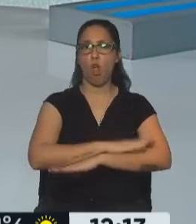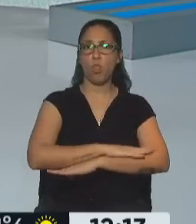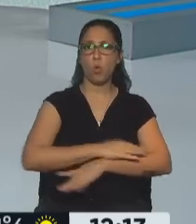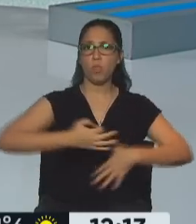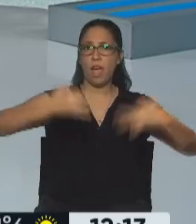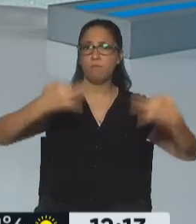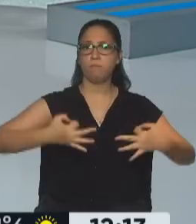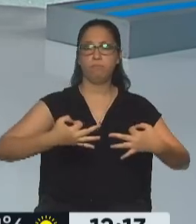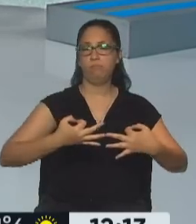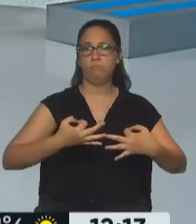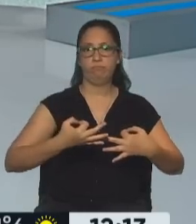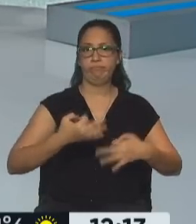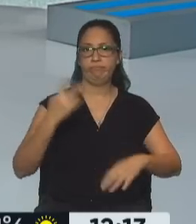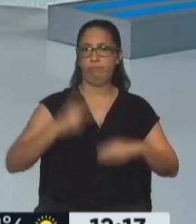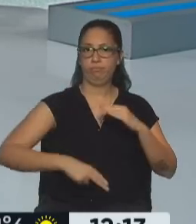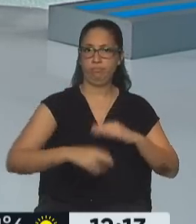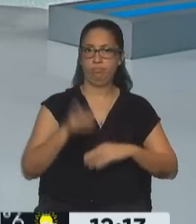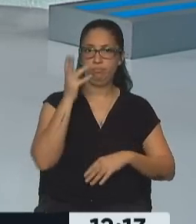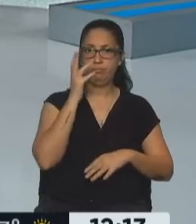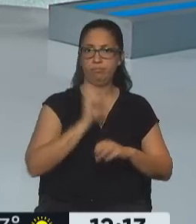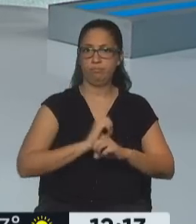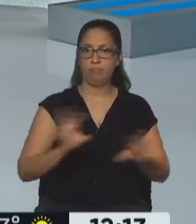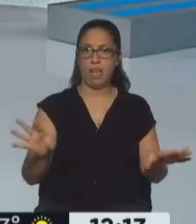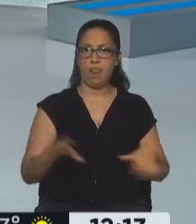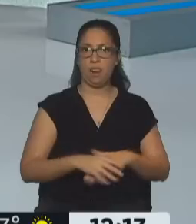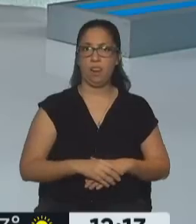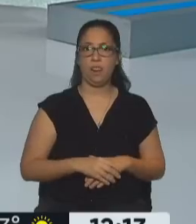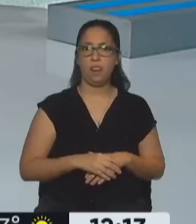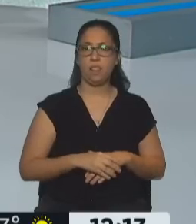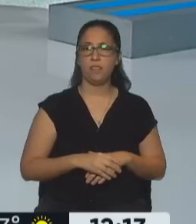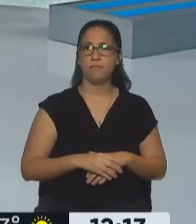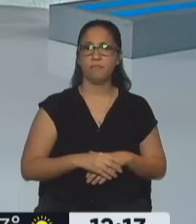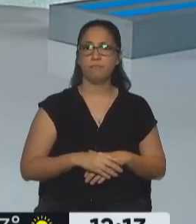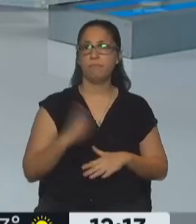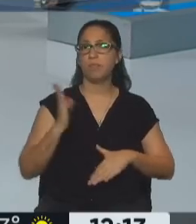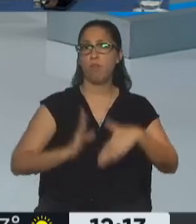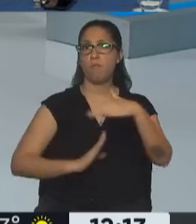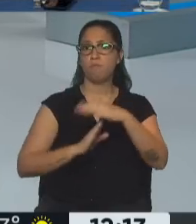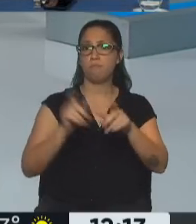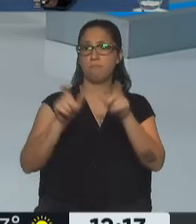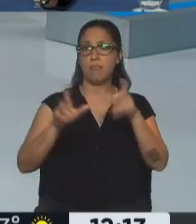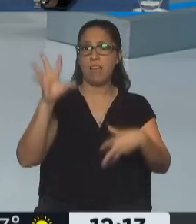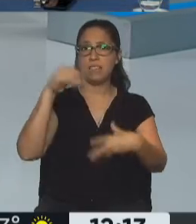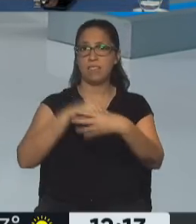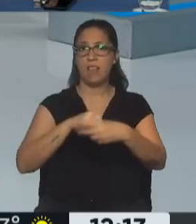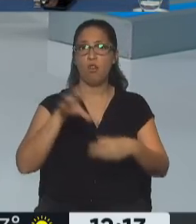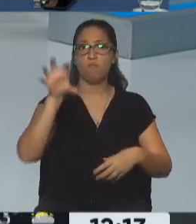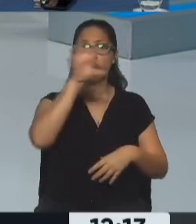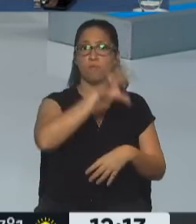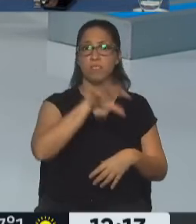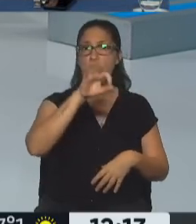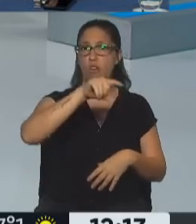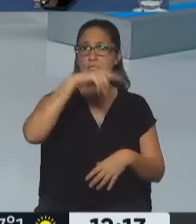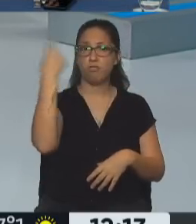equilibrado, circunpecto que debe tener un magistrado provincial o